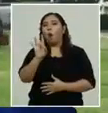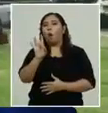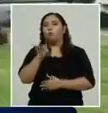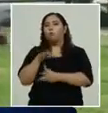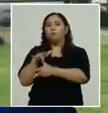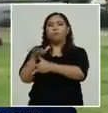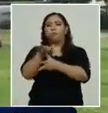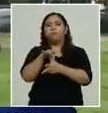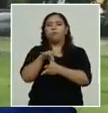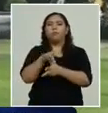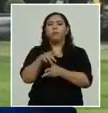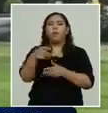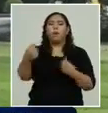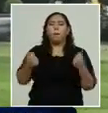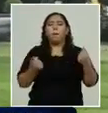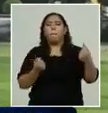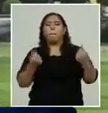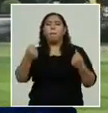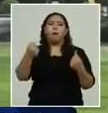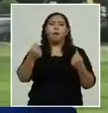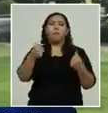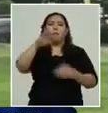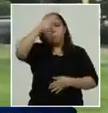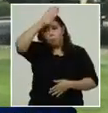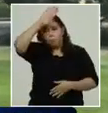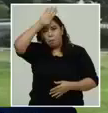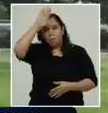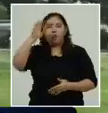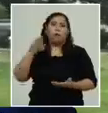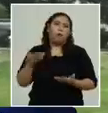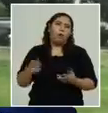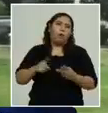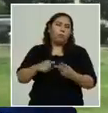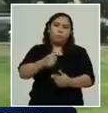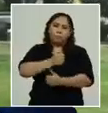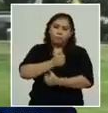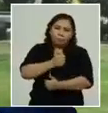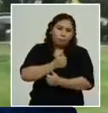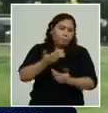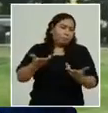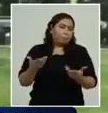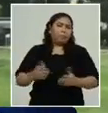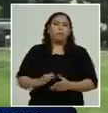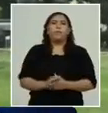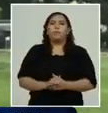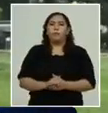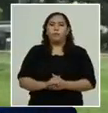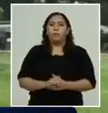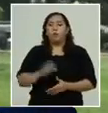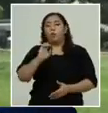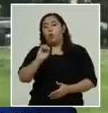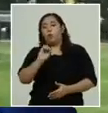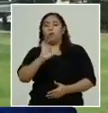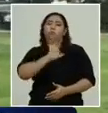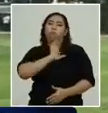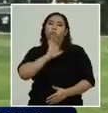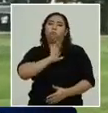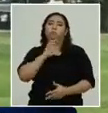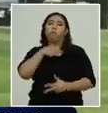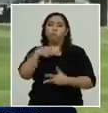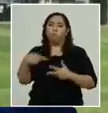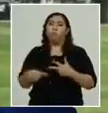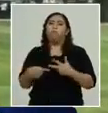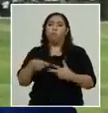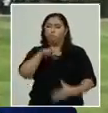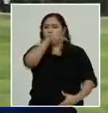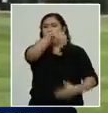especialista, ya sea de bomberos, de fuerzas armadas o de la policía. Tenemos también